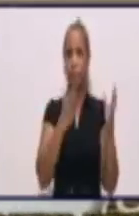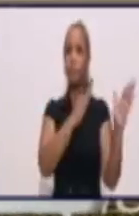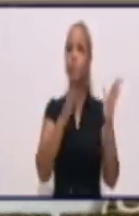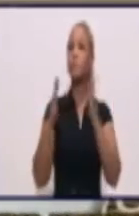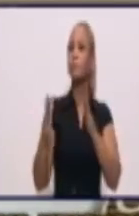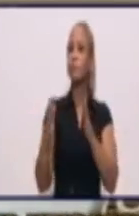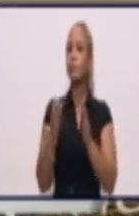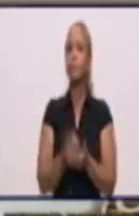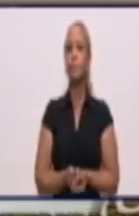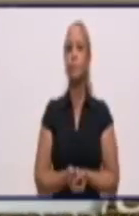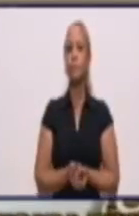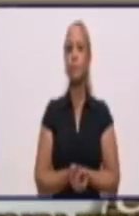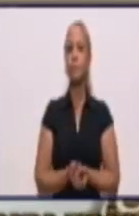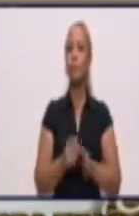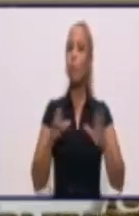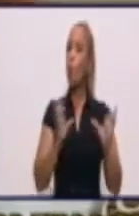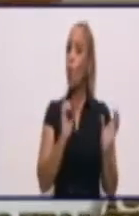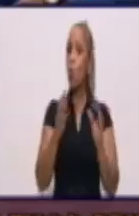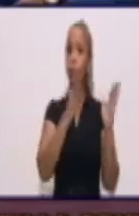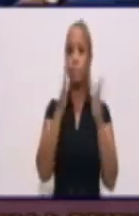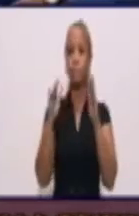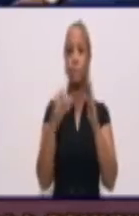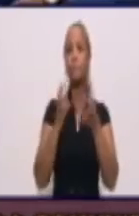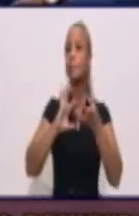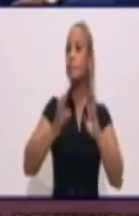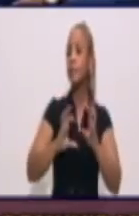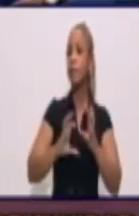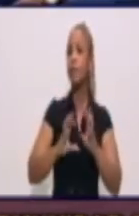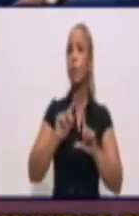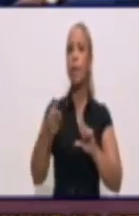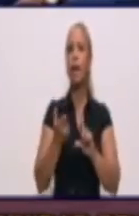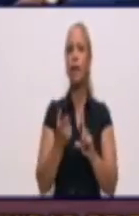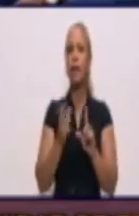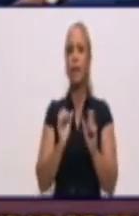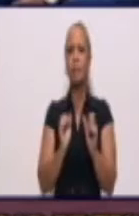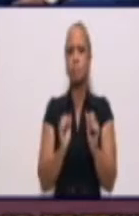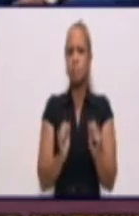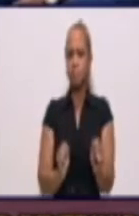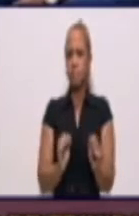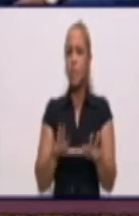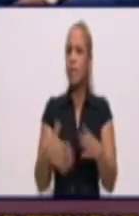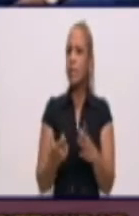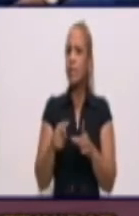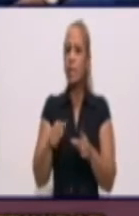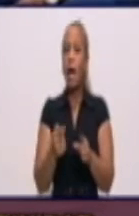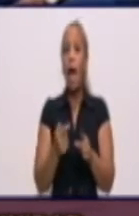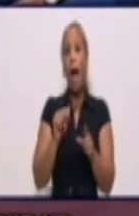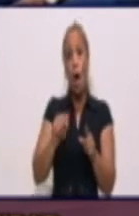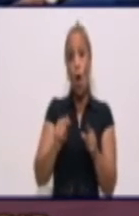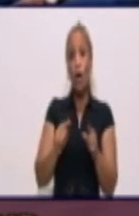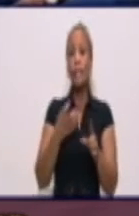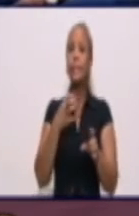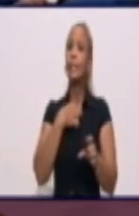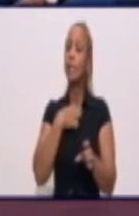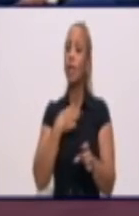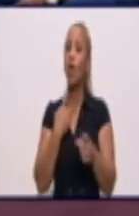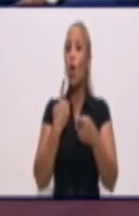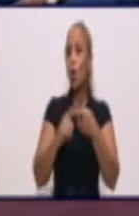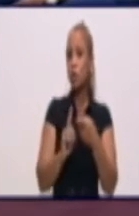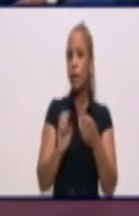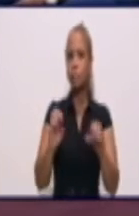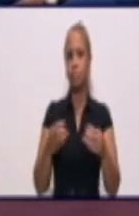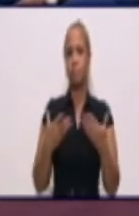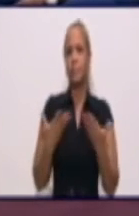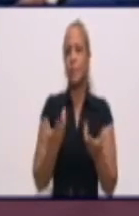televisivo o escenográfico de modo tal que es rígido y es ahí. Ahora vamos a tener la oportunidad de